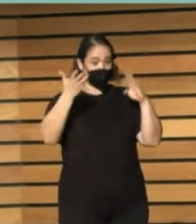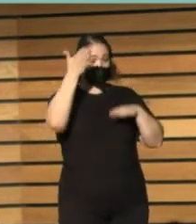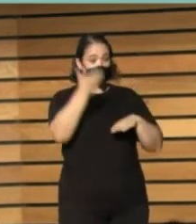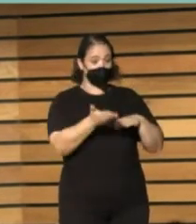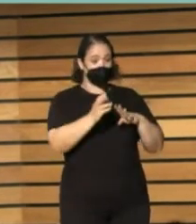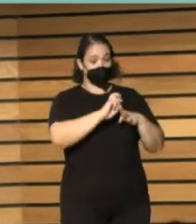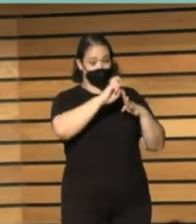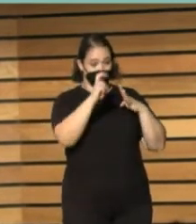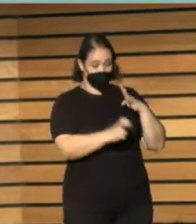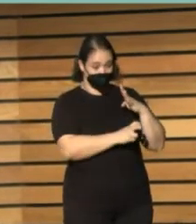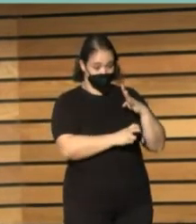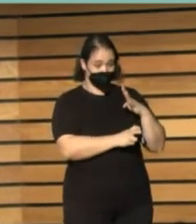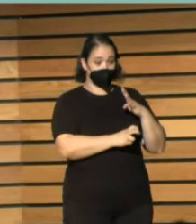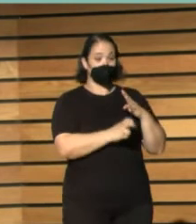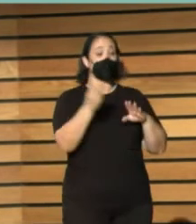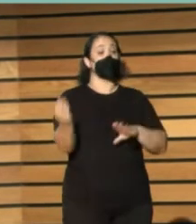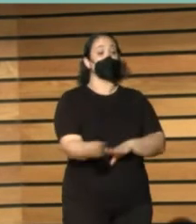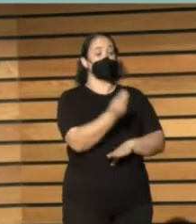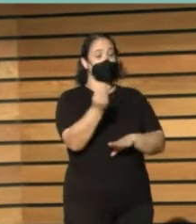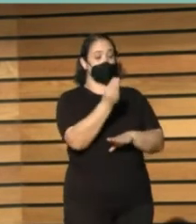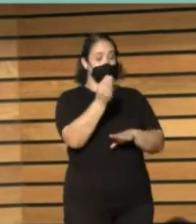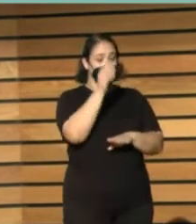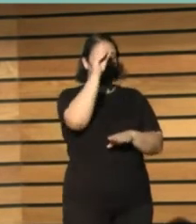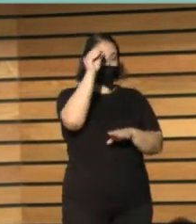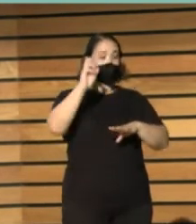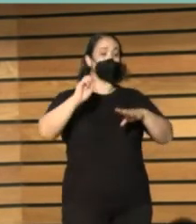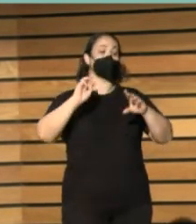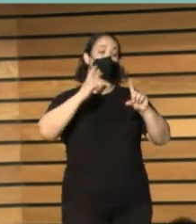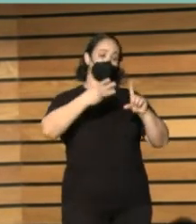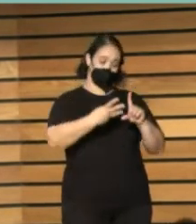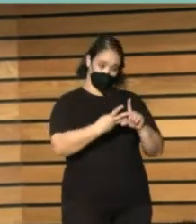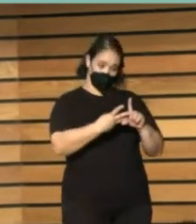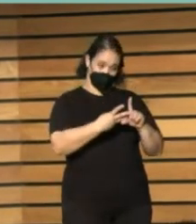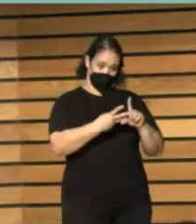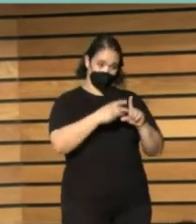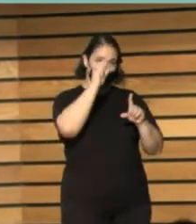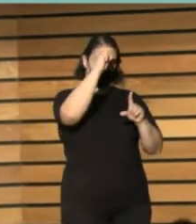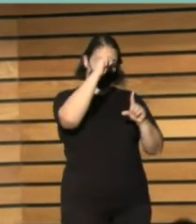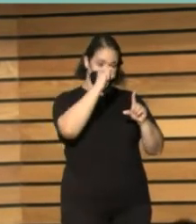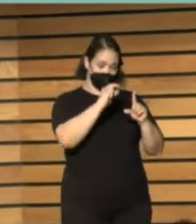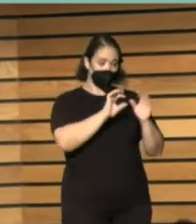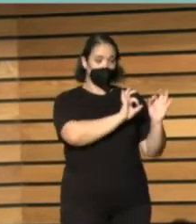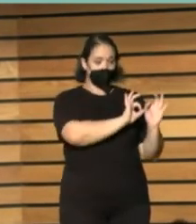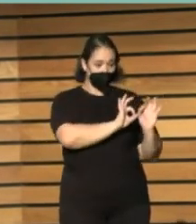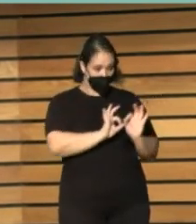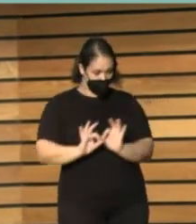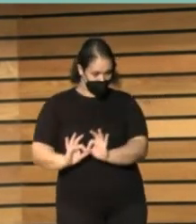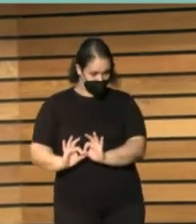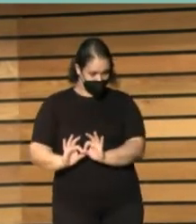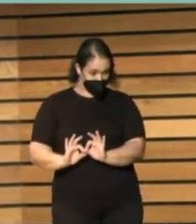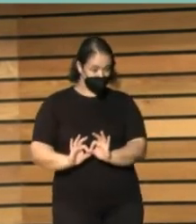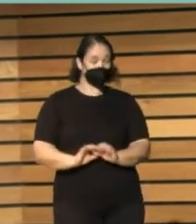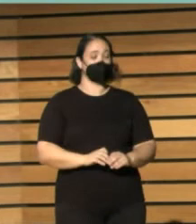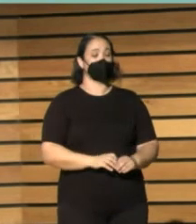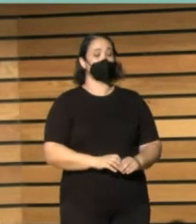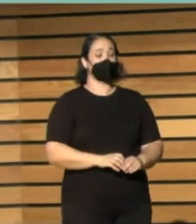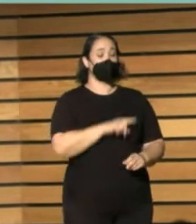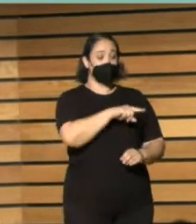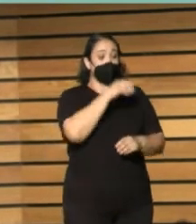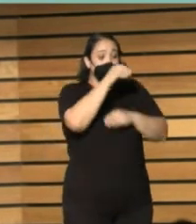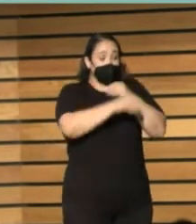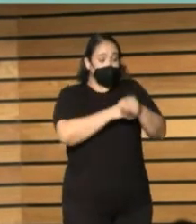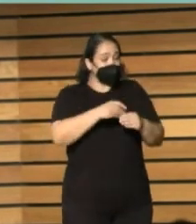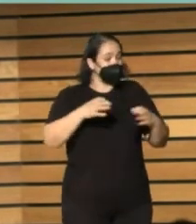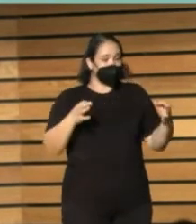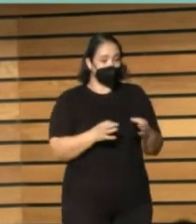análisis de uso de las colecciones y en la mejora del posicionamiento web. Además, en esta línea se tratará